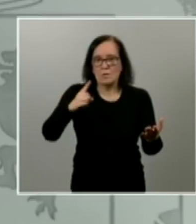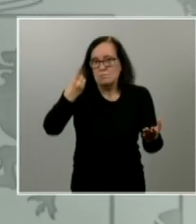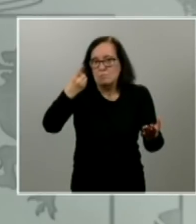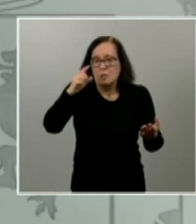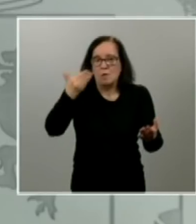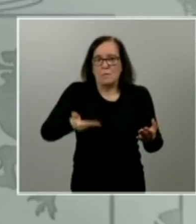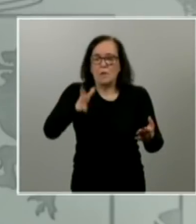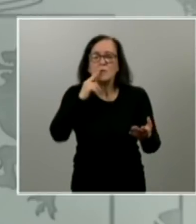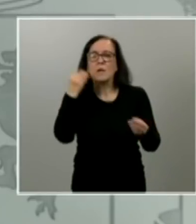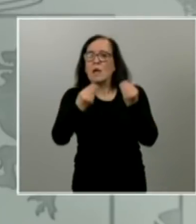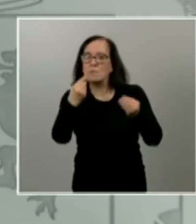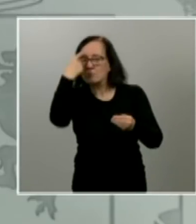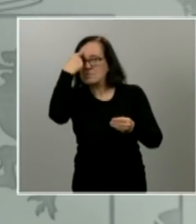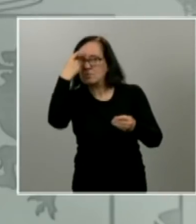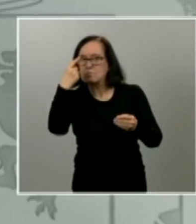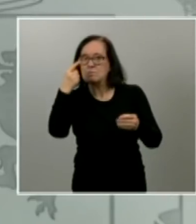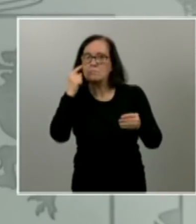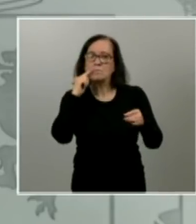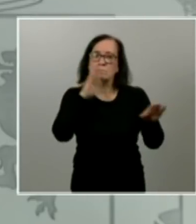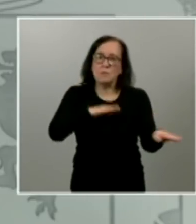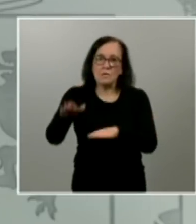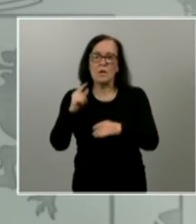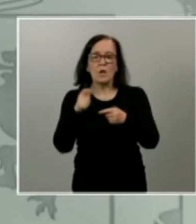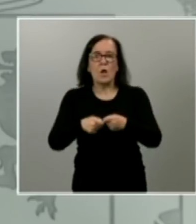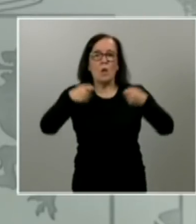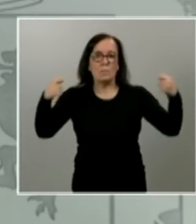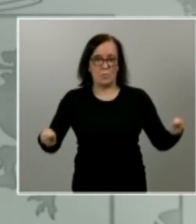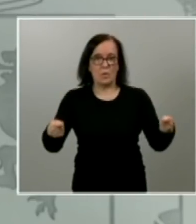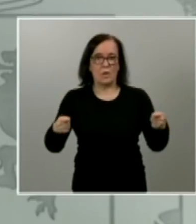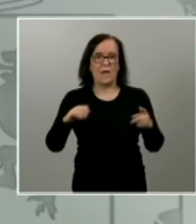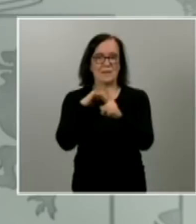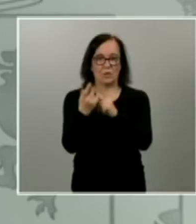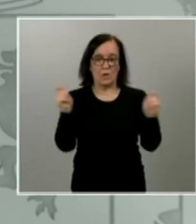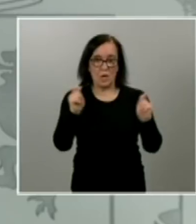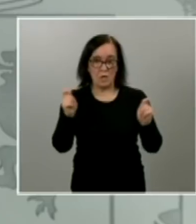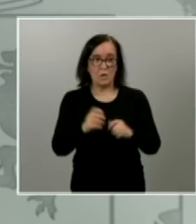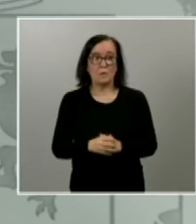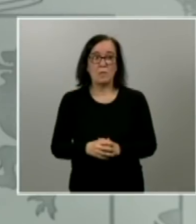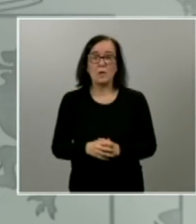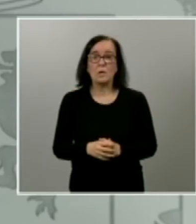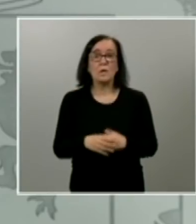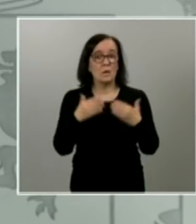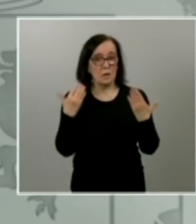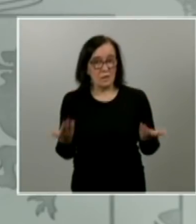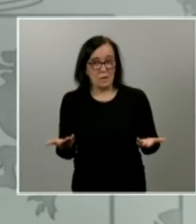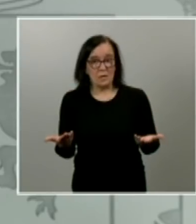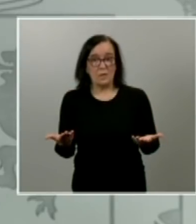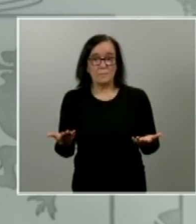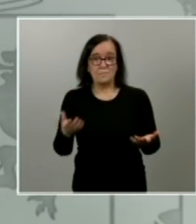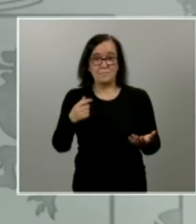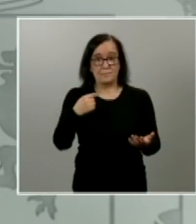posicionen respecto a la prórroga del estado de alarma y por tanto con esto también estoy